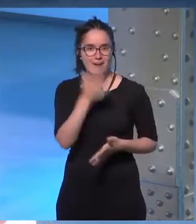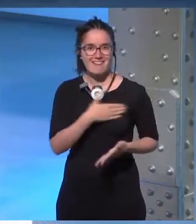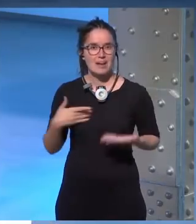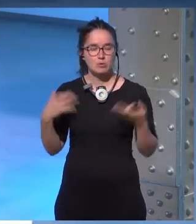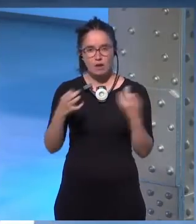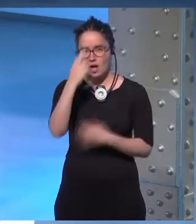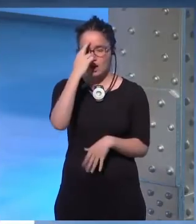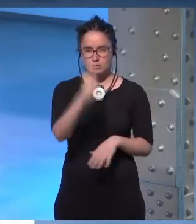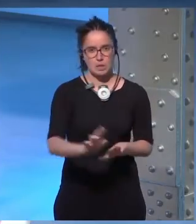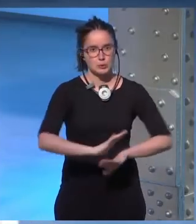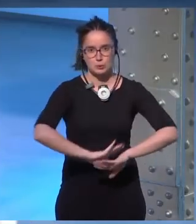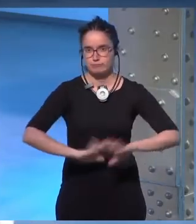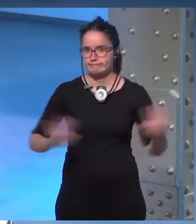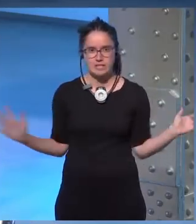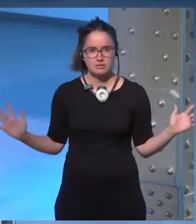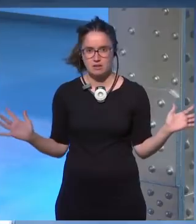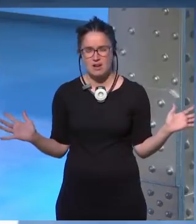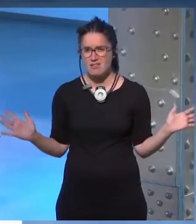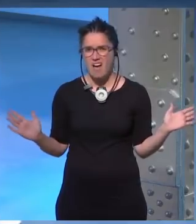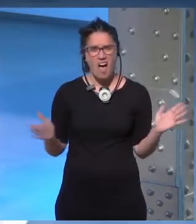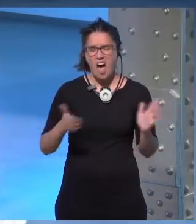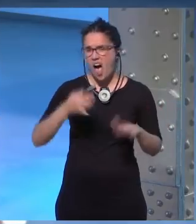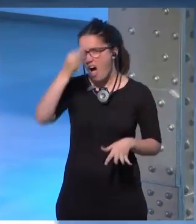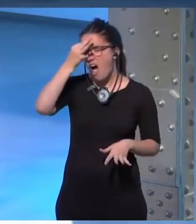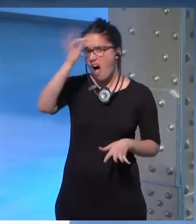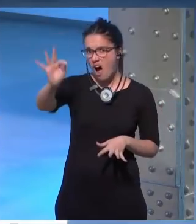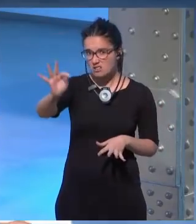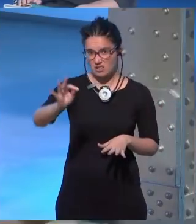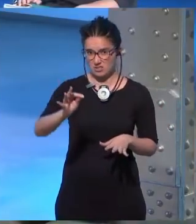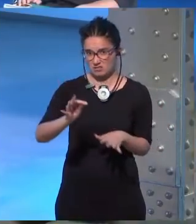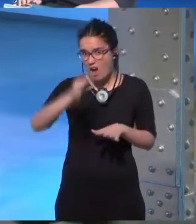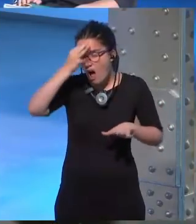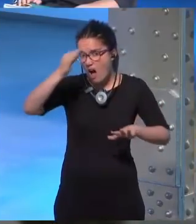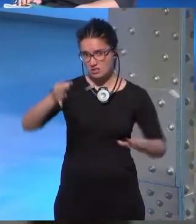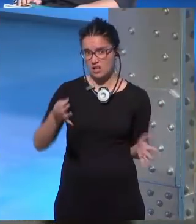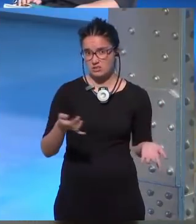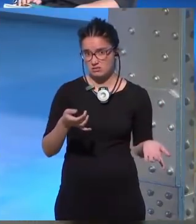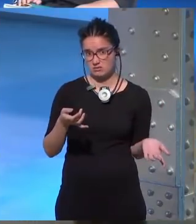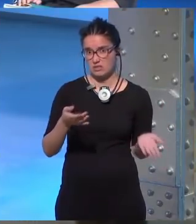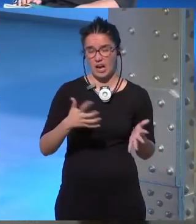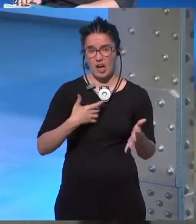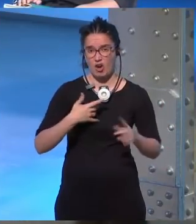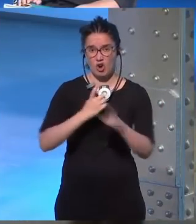es que nos respeten estamos hasta las nices de que nos toquen las narices valga la redundancia